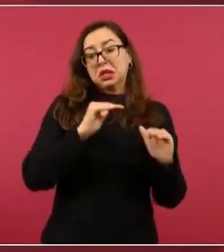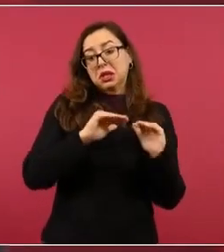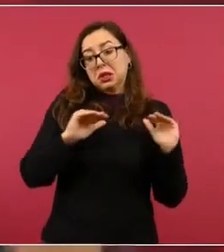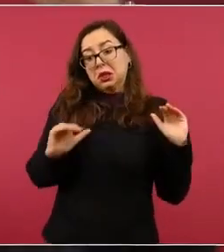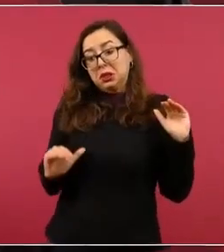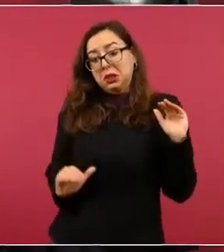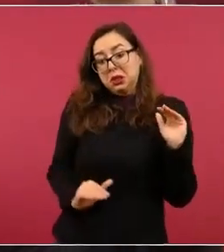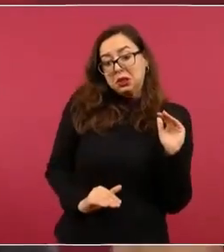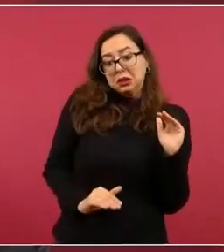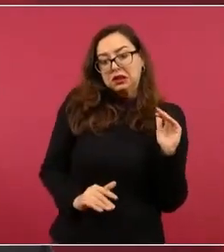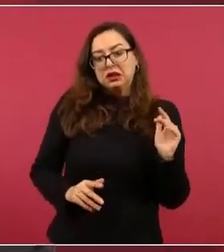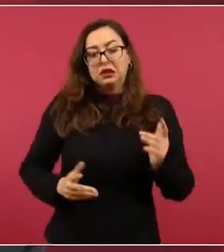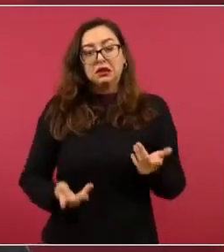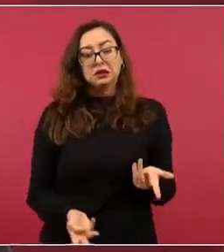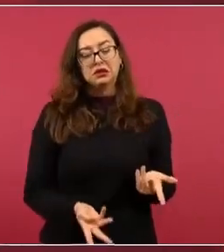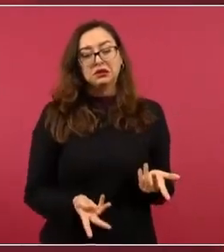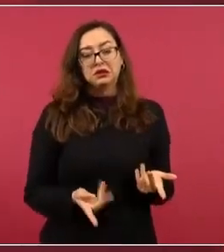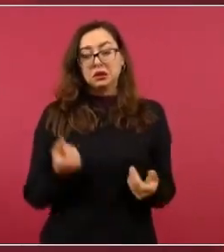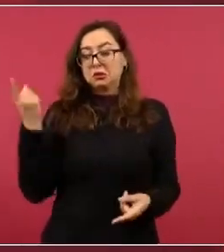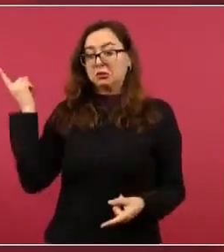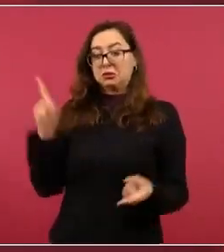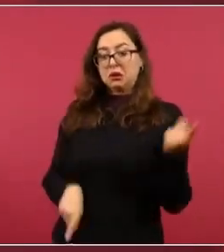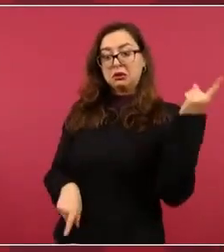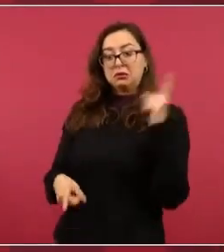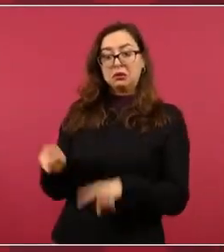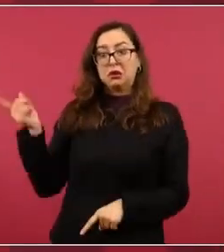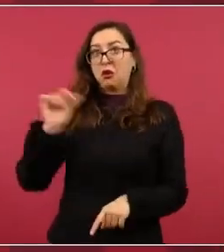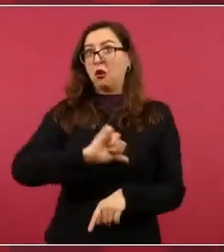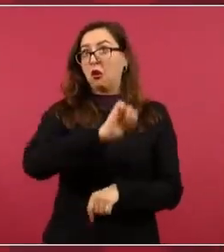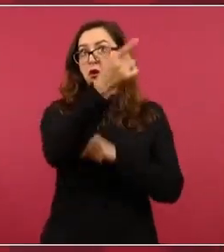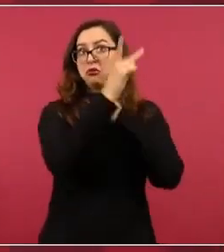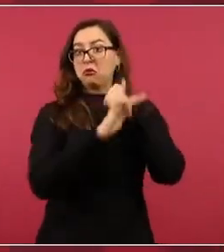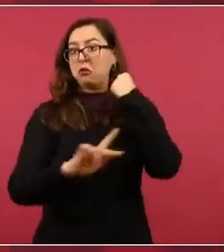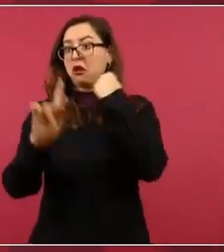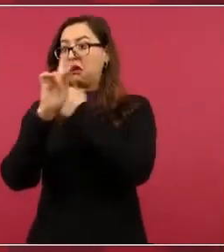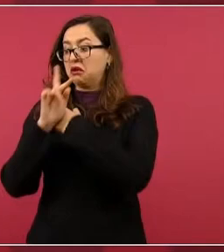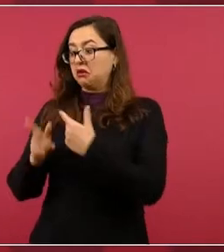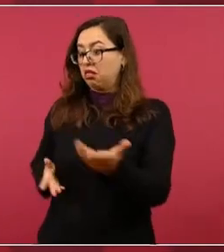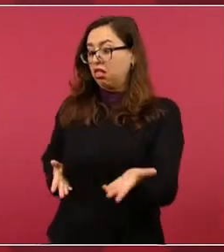no un protectorado de ningún gobierno extranjero.